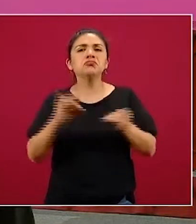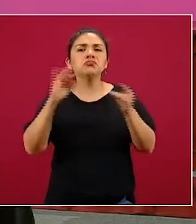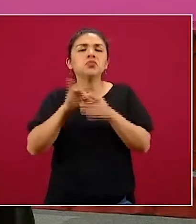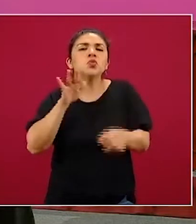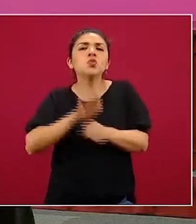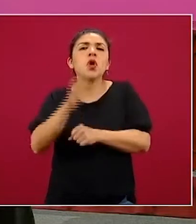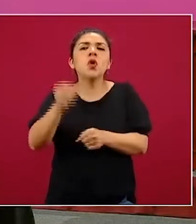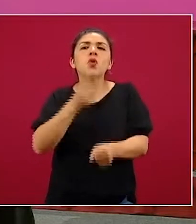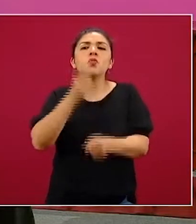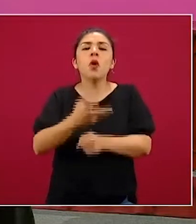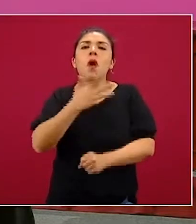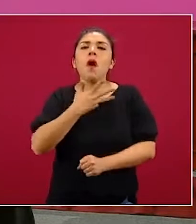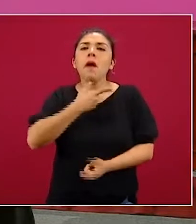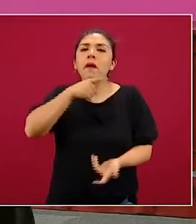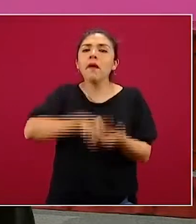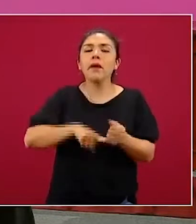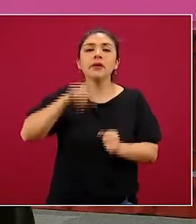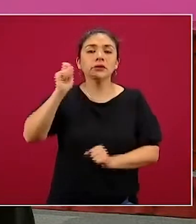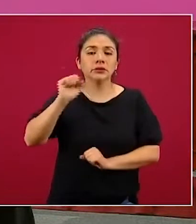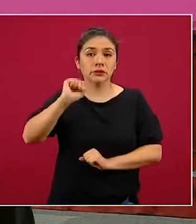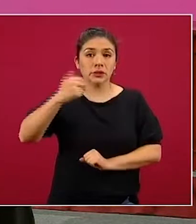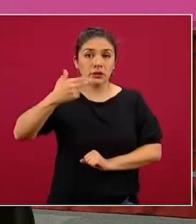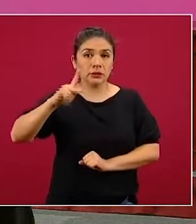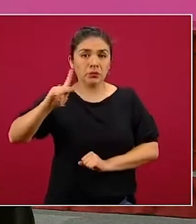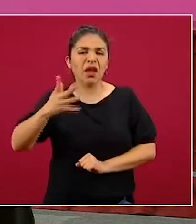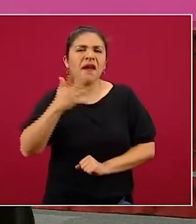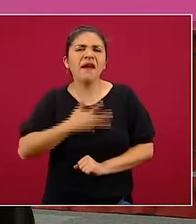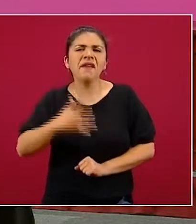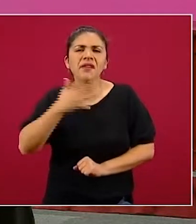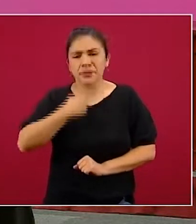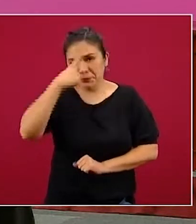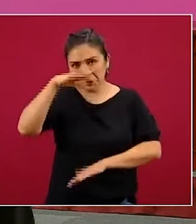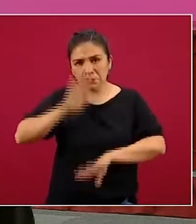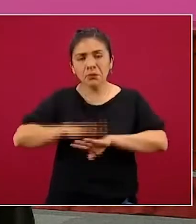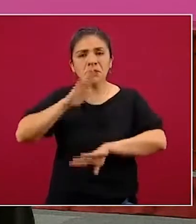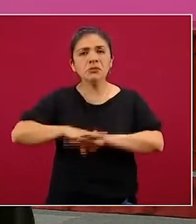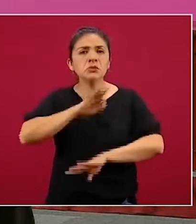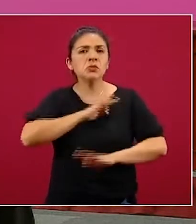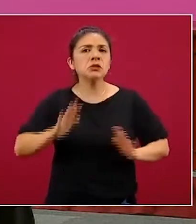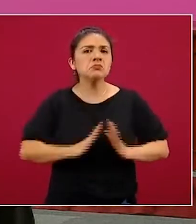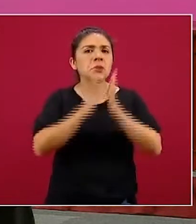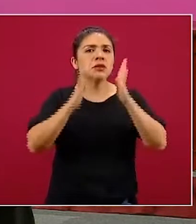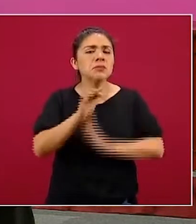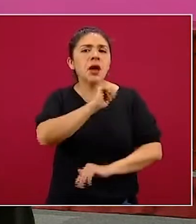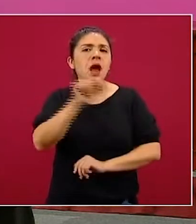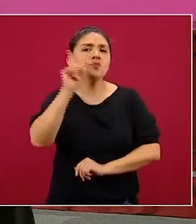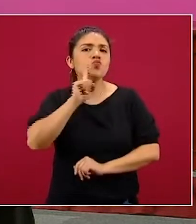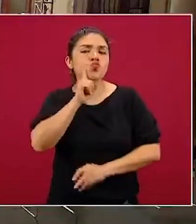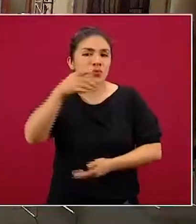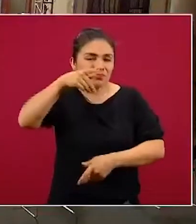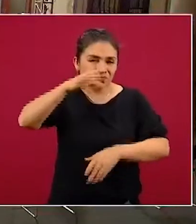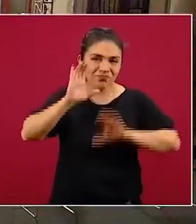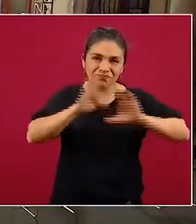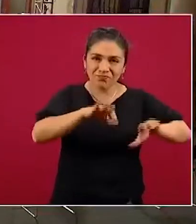oportunidades que vemos dentro de la Secretaría de Hacienda para incrementar la participación laboral de las mujeres. Lo